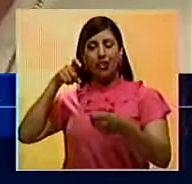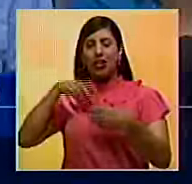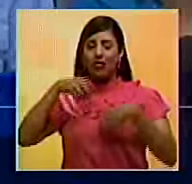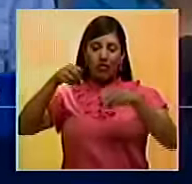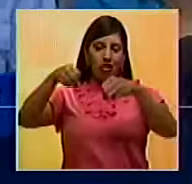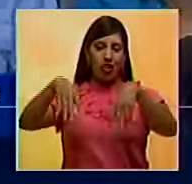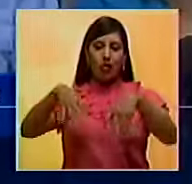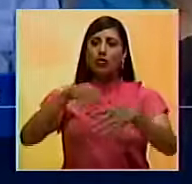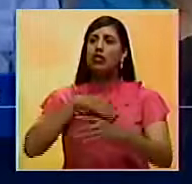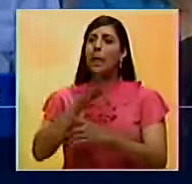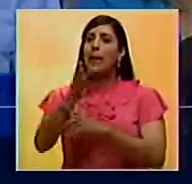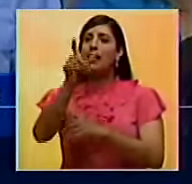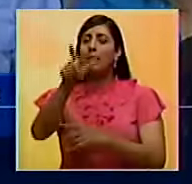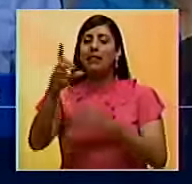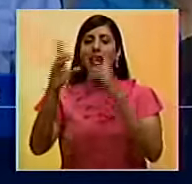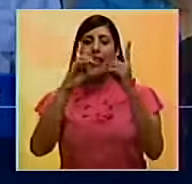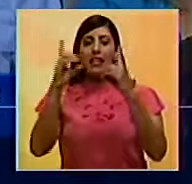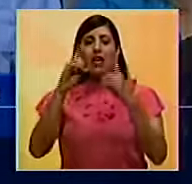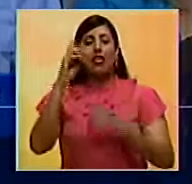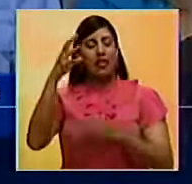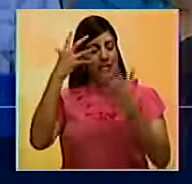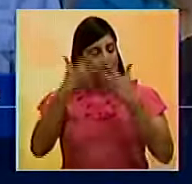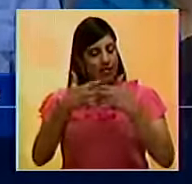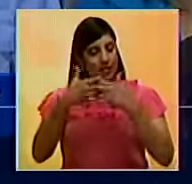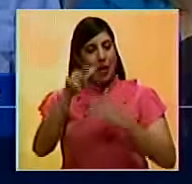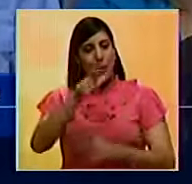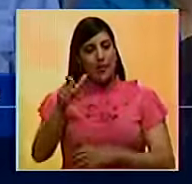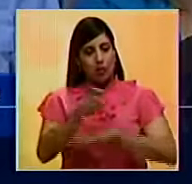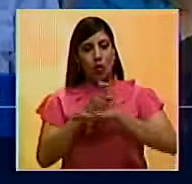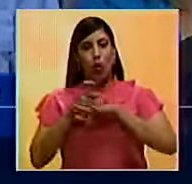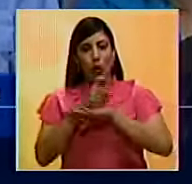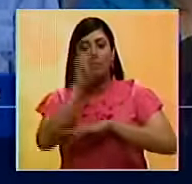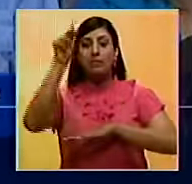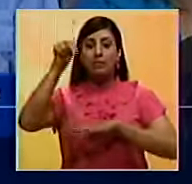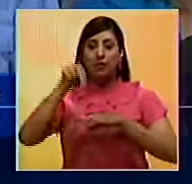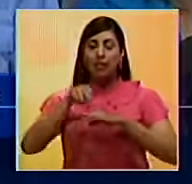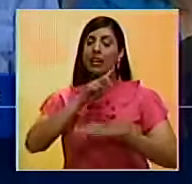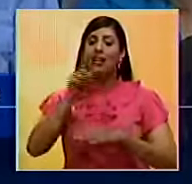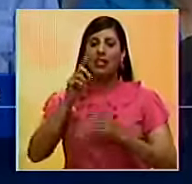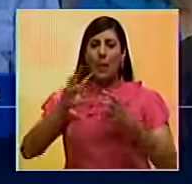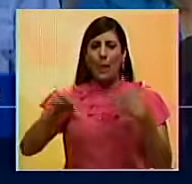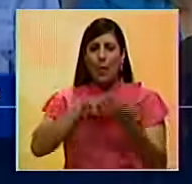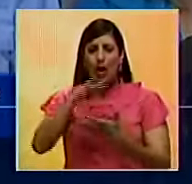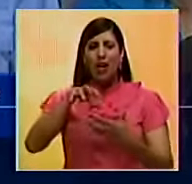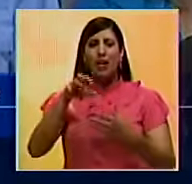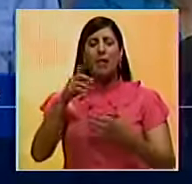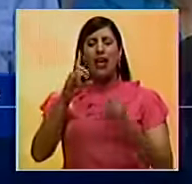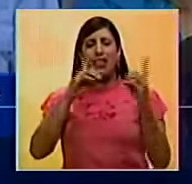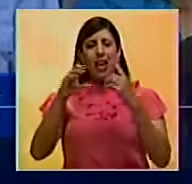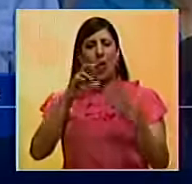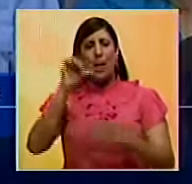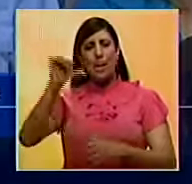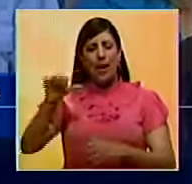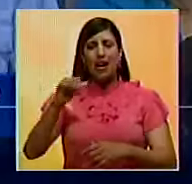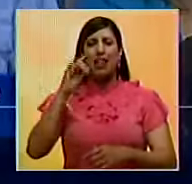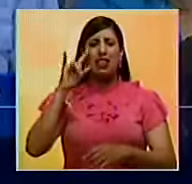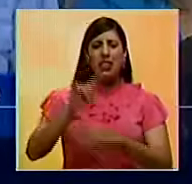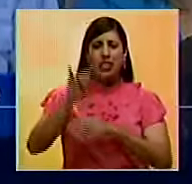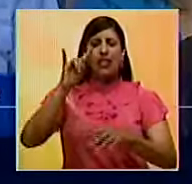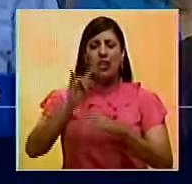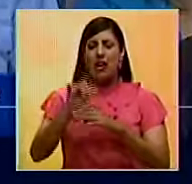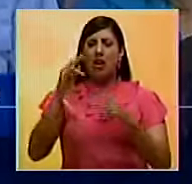renunciar a enviar a su delegado, haga reflexionar a quienes en el gobierno nacional hicieron colapsar el mecanismo de diálogo con su